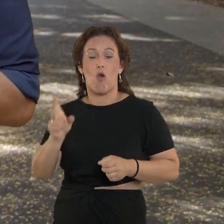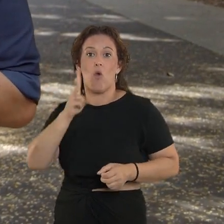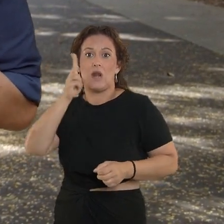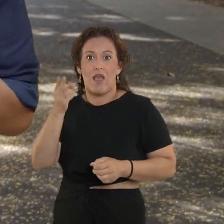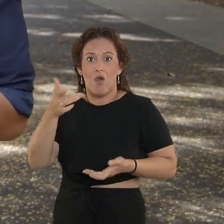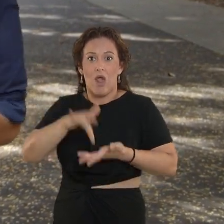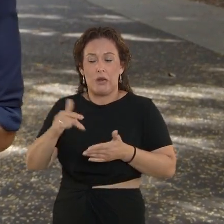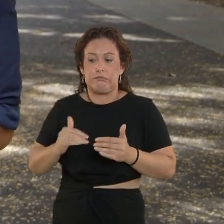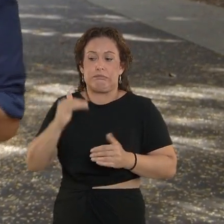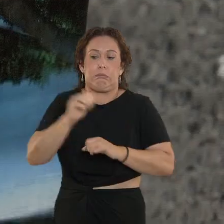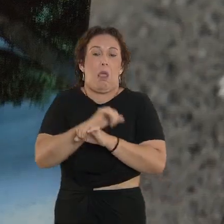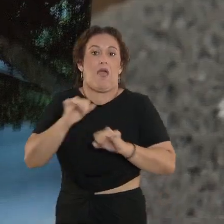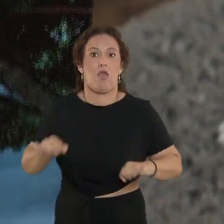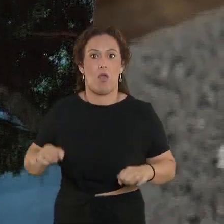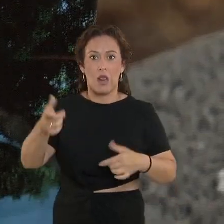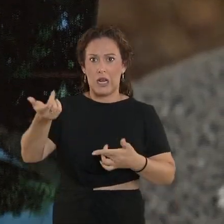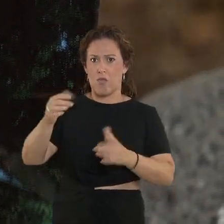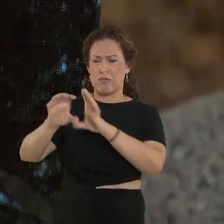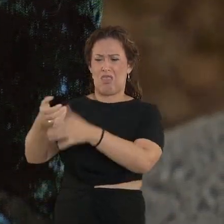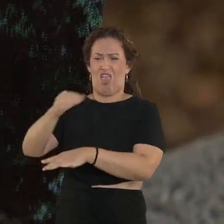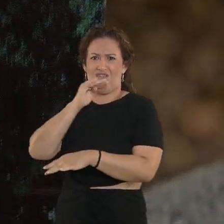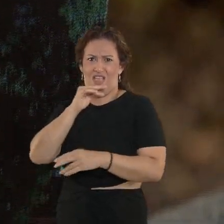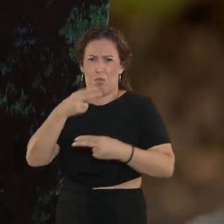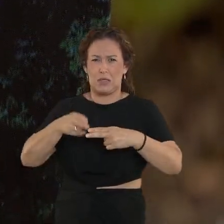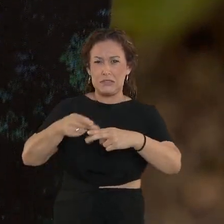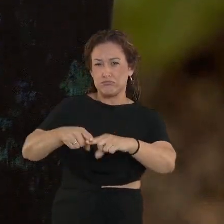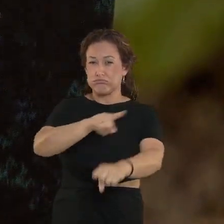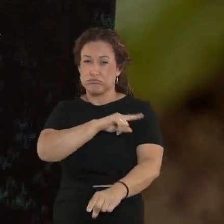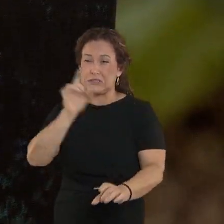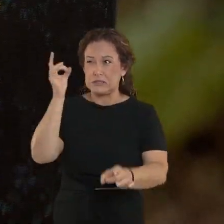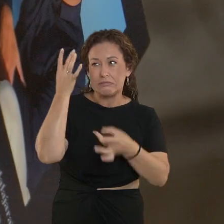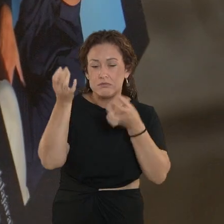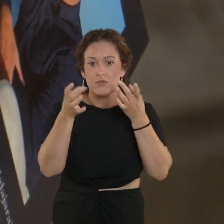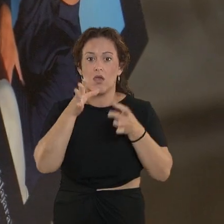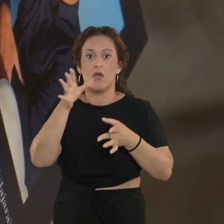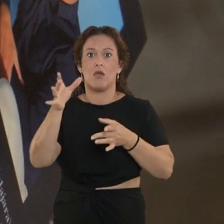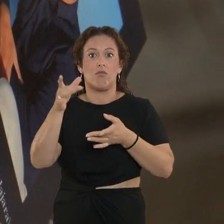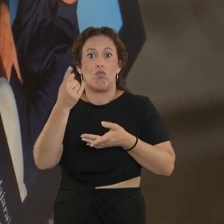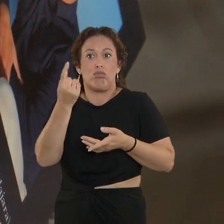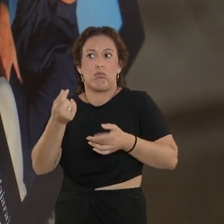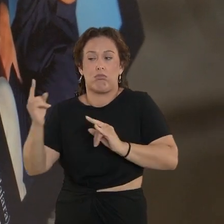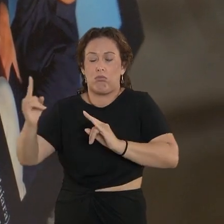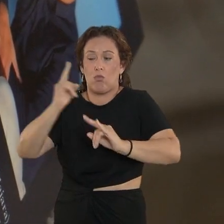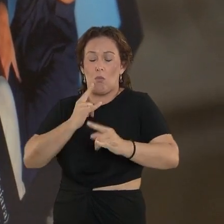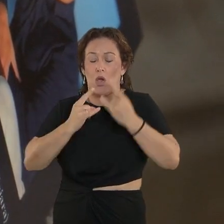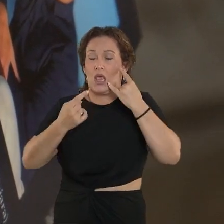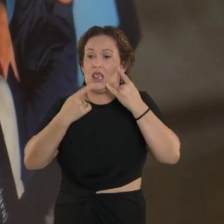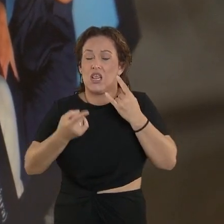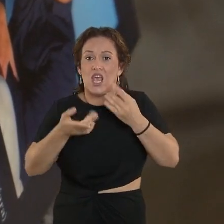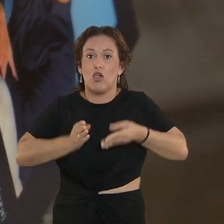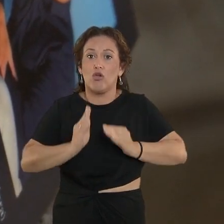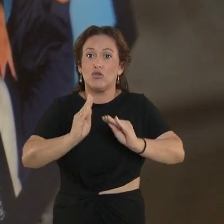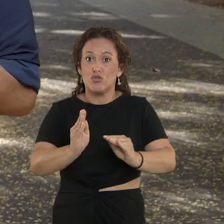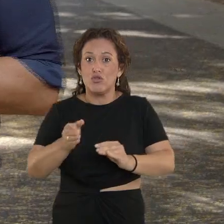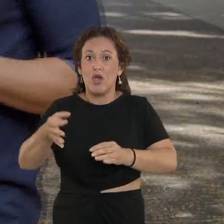enfadado con el mundo, que está en posiciones políticas muy, muy extremas y al que llaman por teléfono y le dicen su hijo ha sido